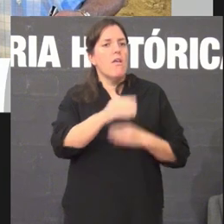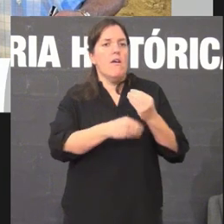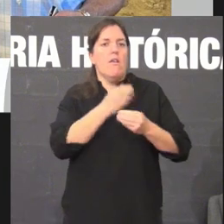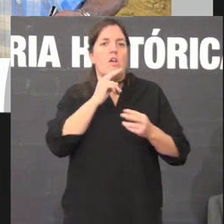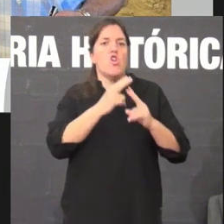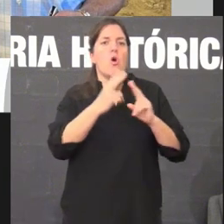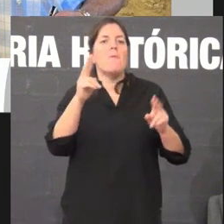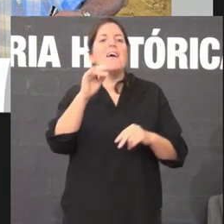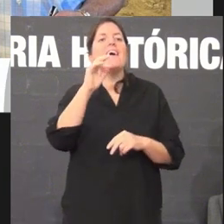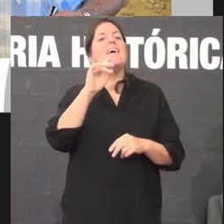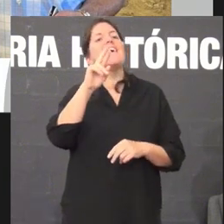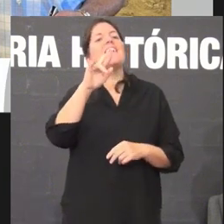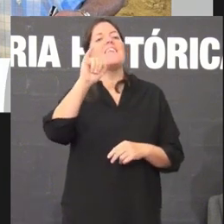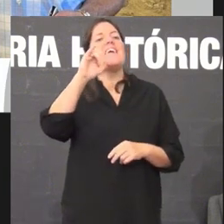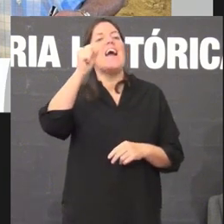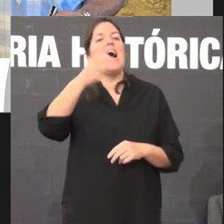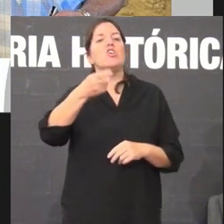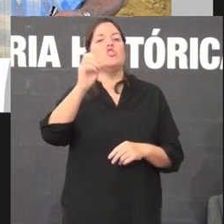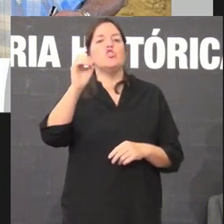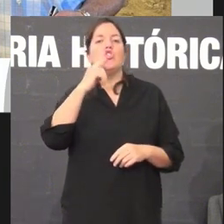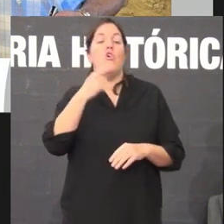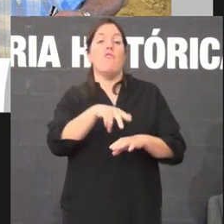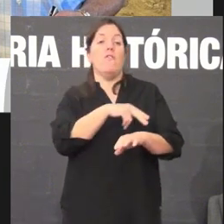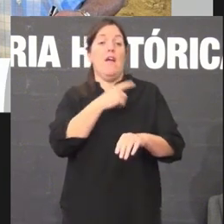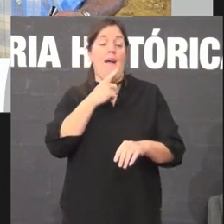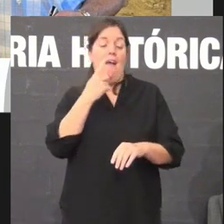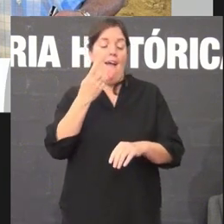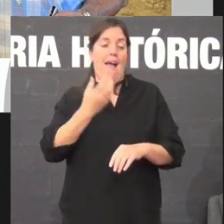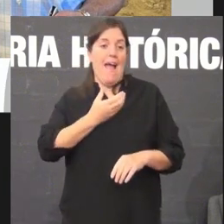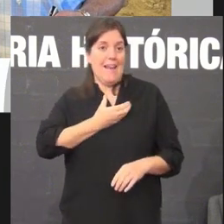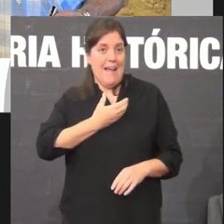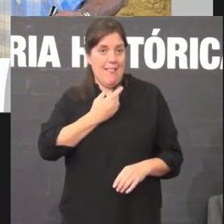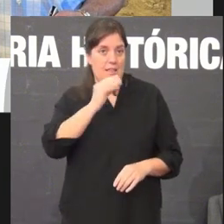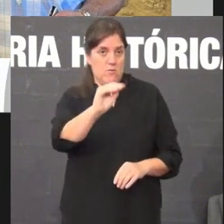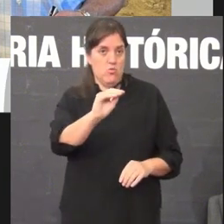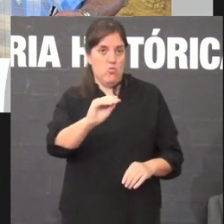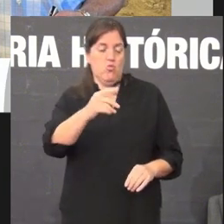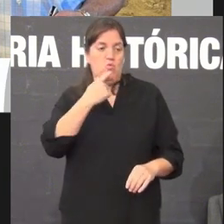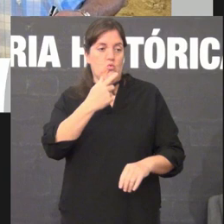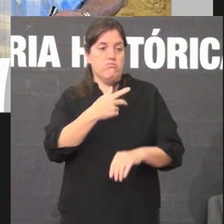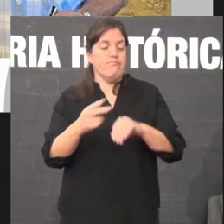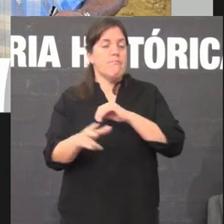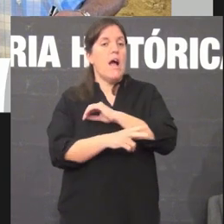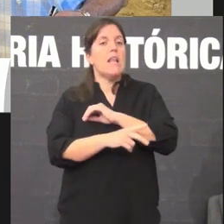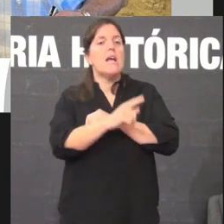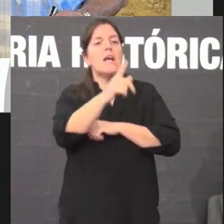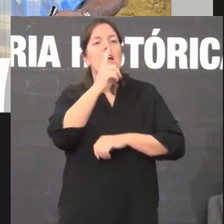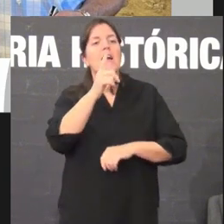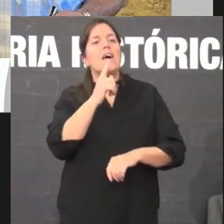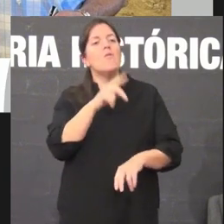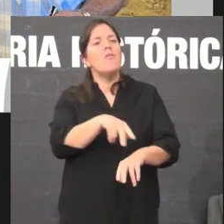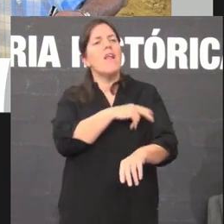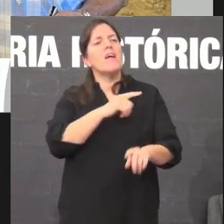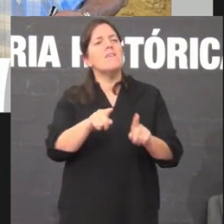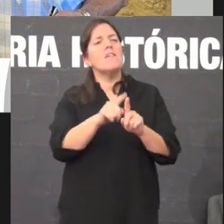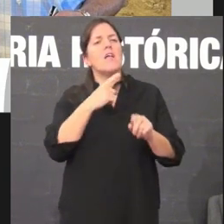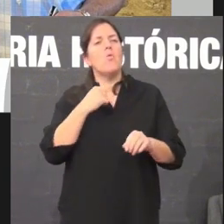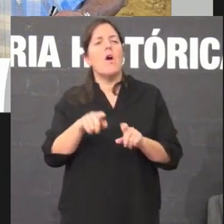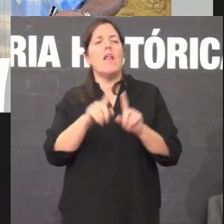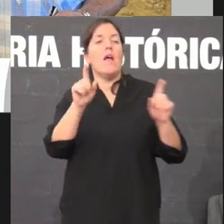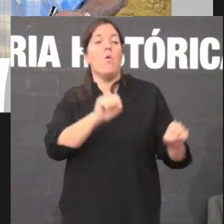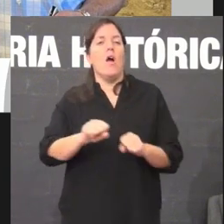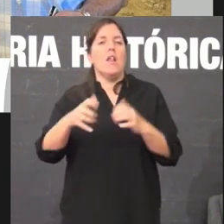o alcalde franquista da Vila dixo que escribir Rianxo era un golpe de estado en la portezuela de un taxi